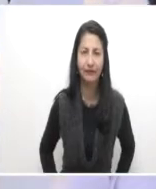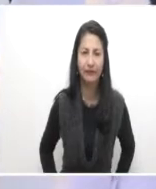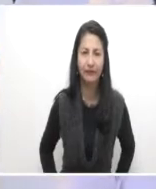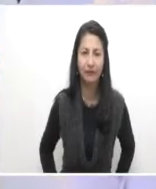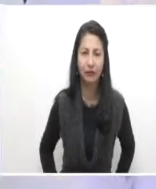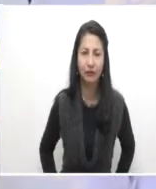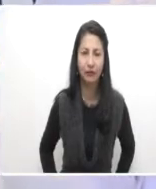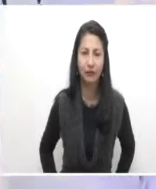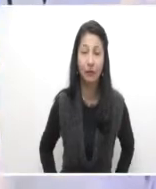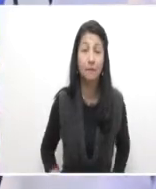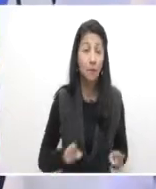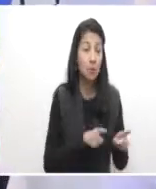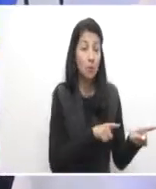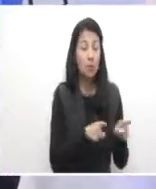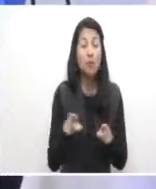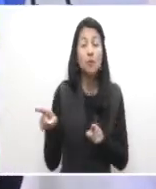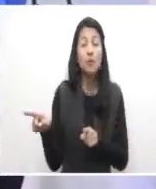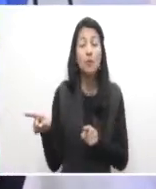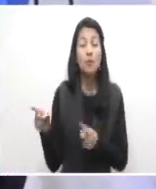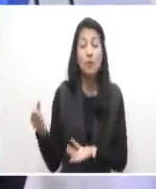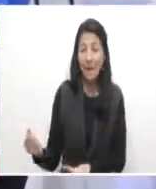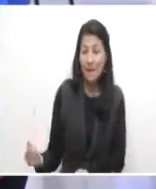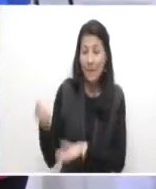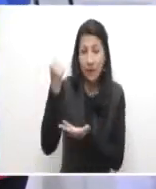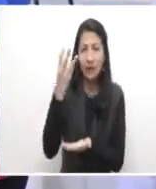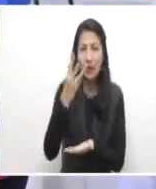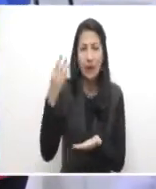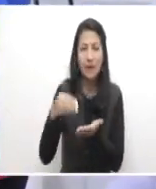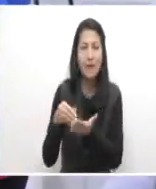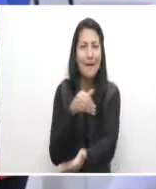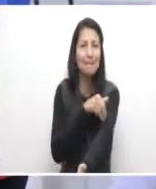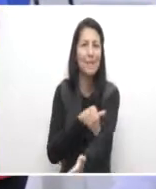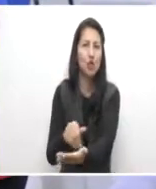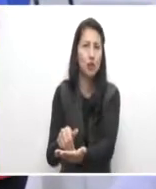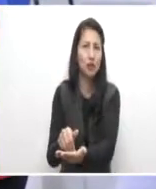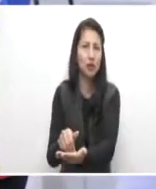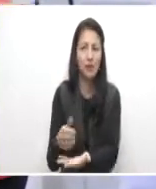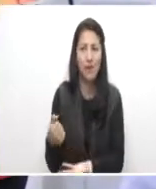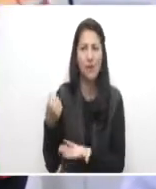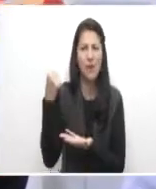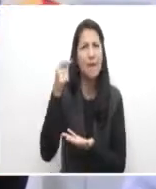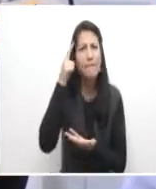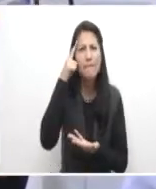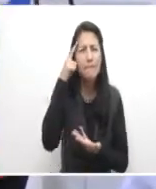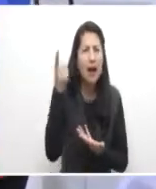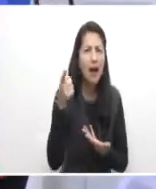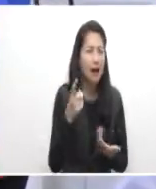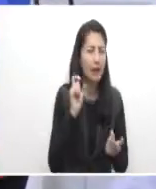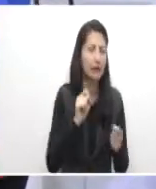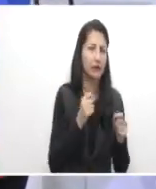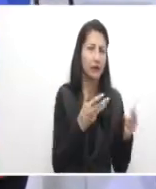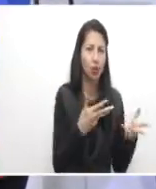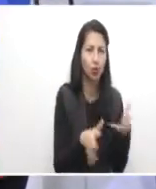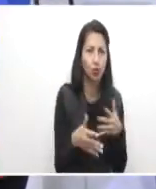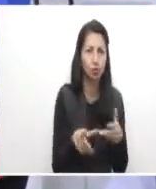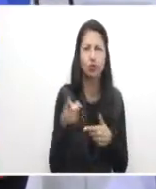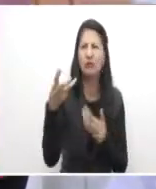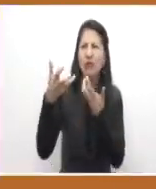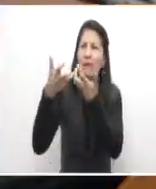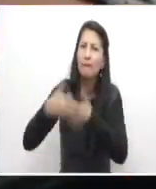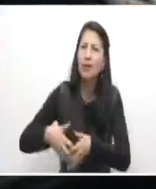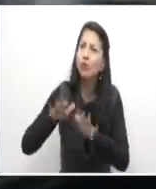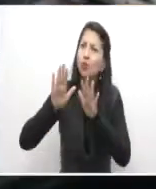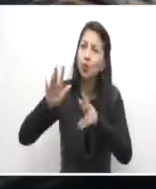Con 33 mil millones de pesos, el SENA lanzó su nueva convocatoria de formación continua especializada para los empresarios